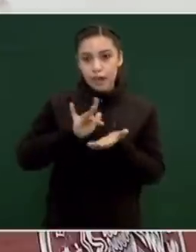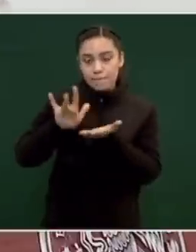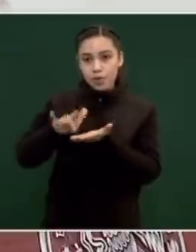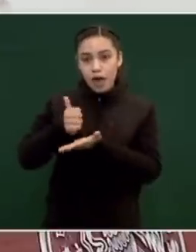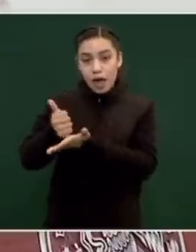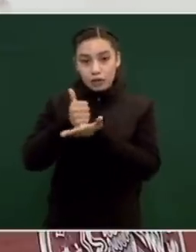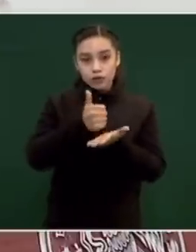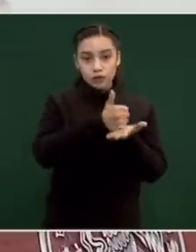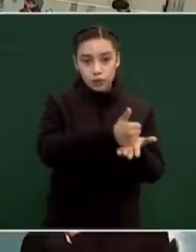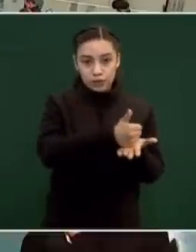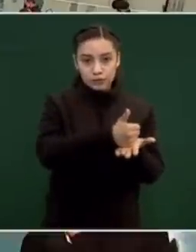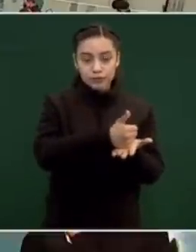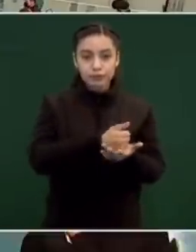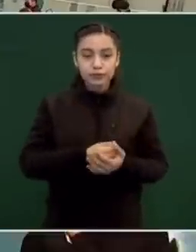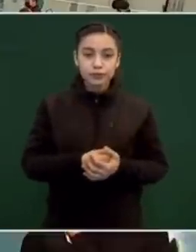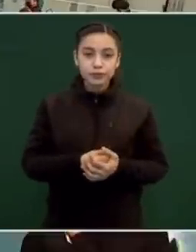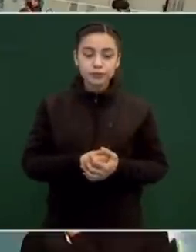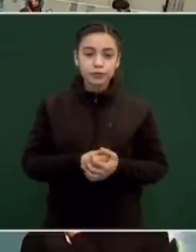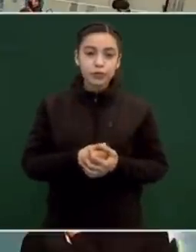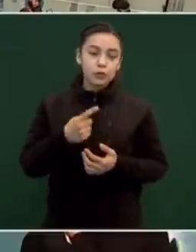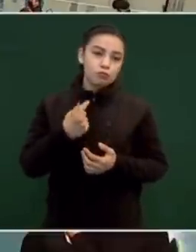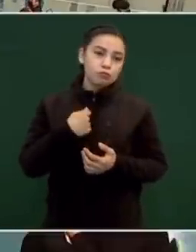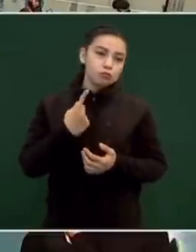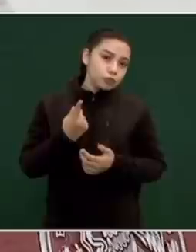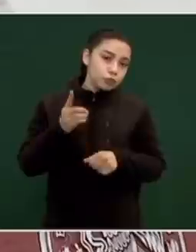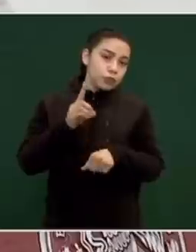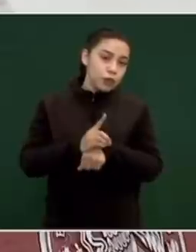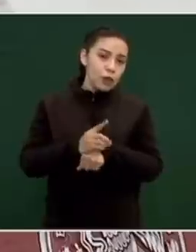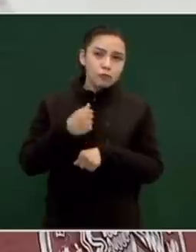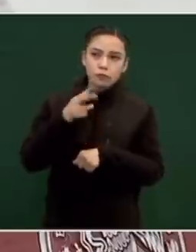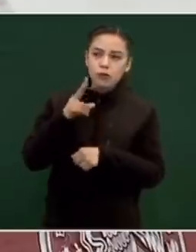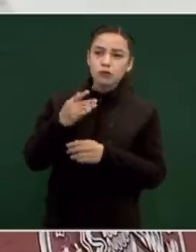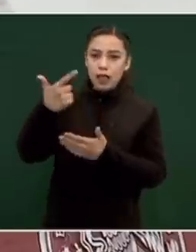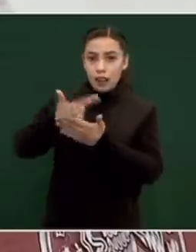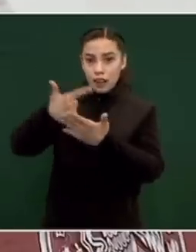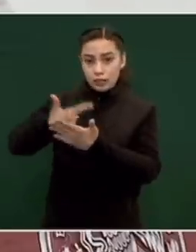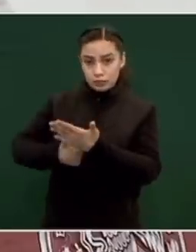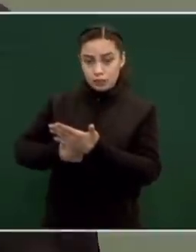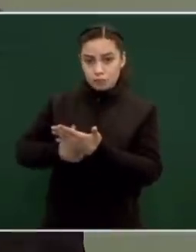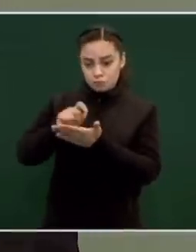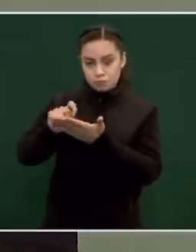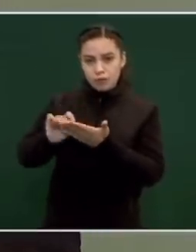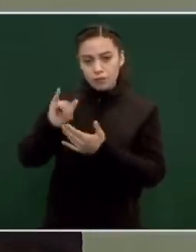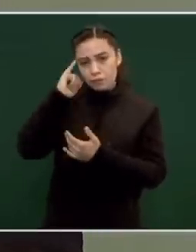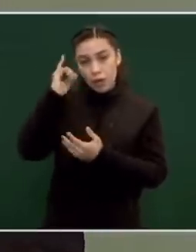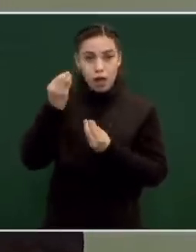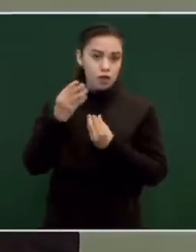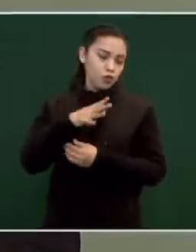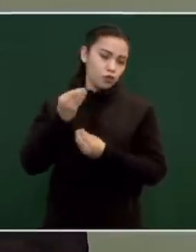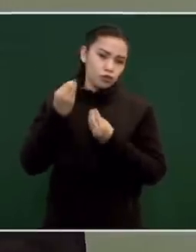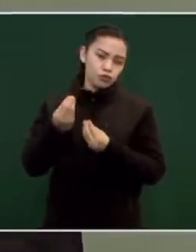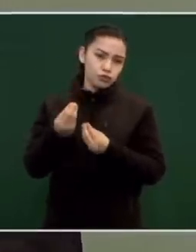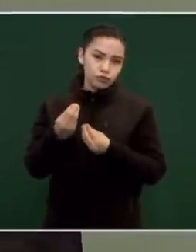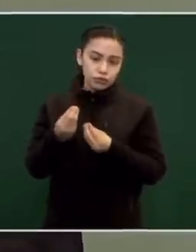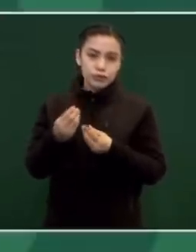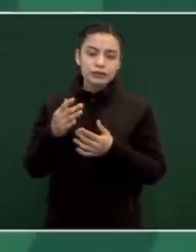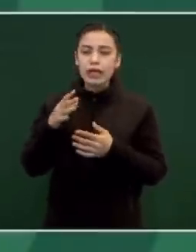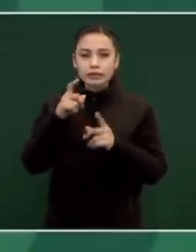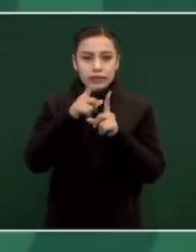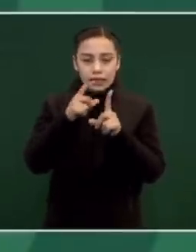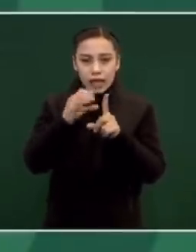Y un día voy a decir a Jesús que ponga la lista. Imagínense, hay muchísimos moneros caricaturistas.